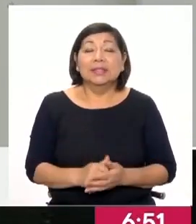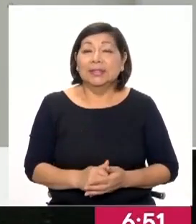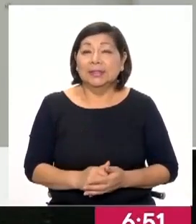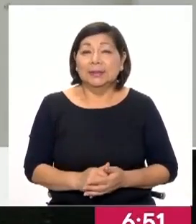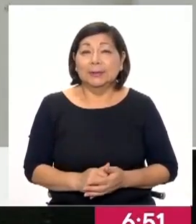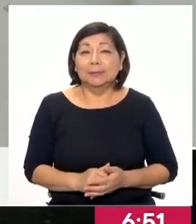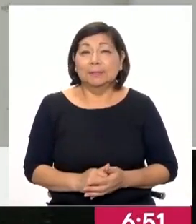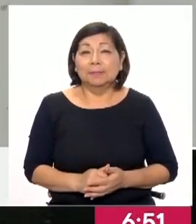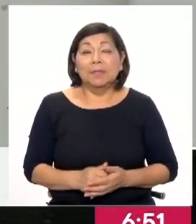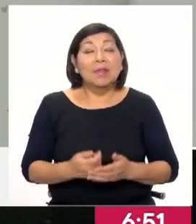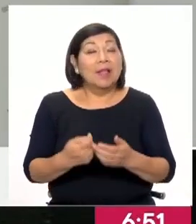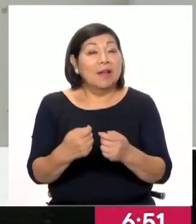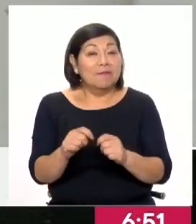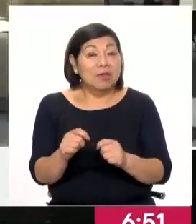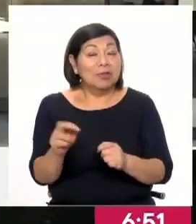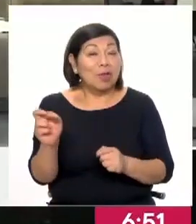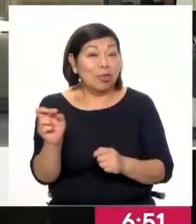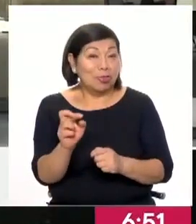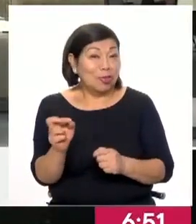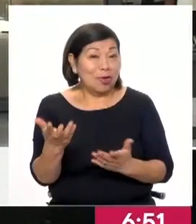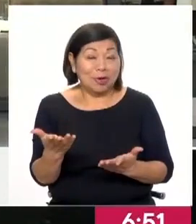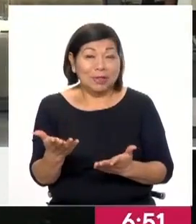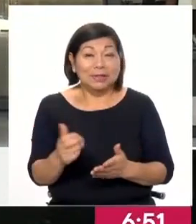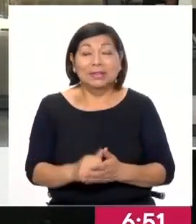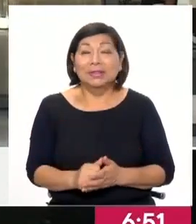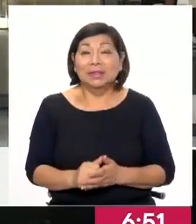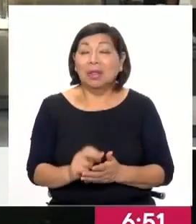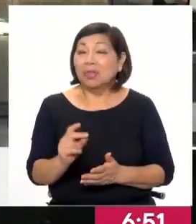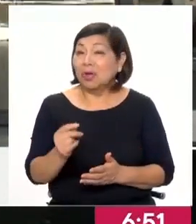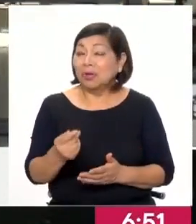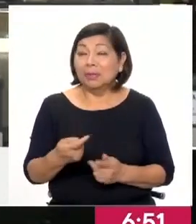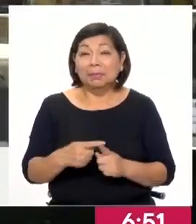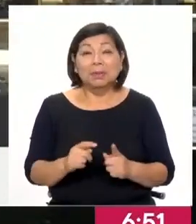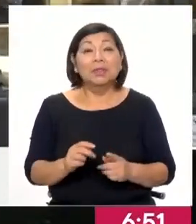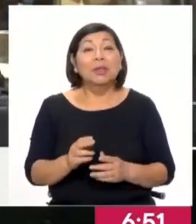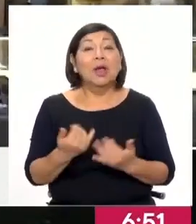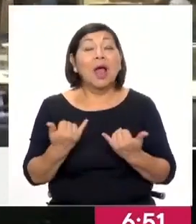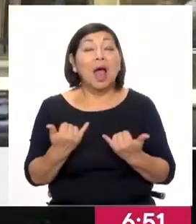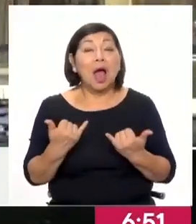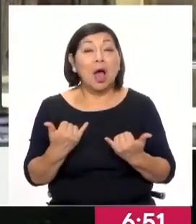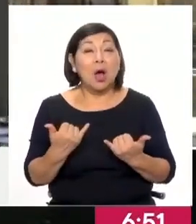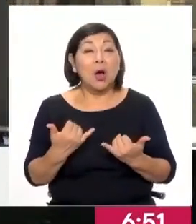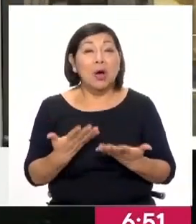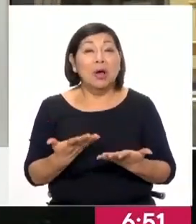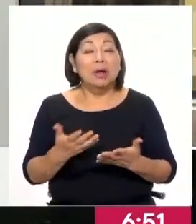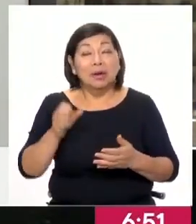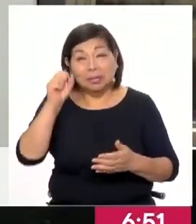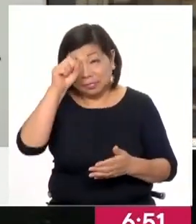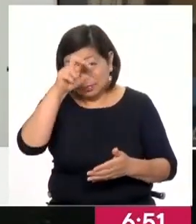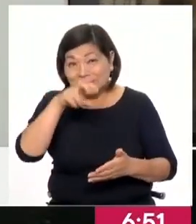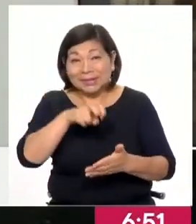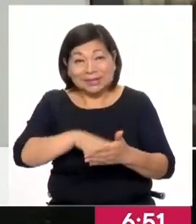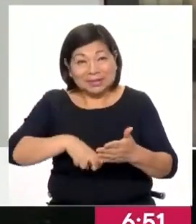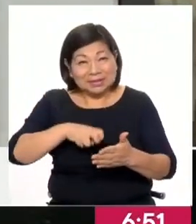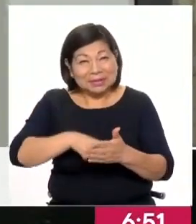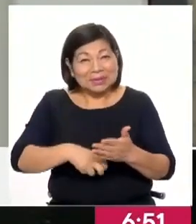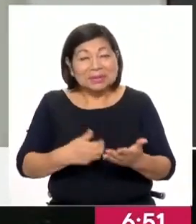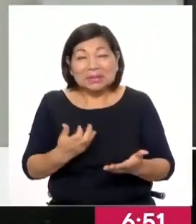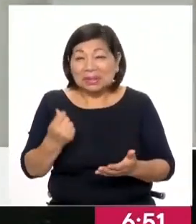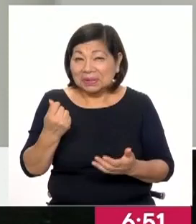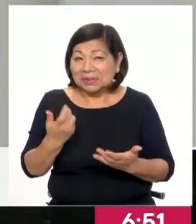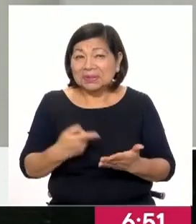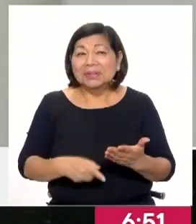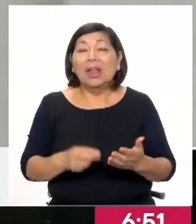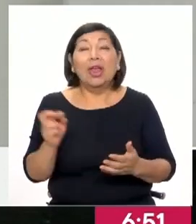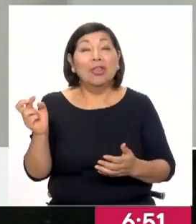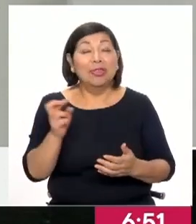es la venta de dólares, ¿no? De empresas no homicidadas, sobre todo, digamos, empresas mineras, ¿no? Las que tienen mayores ganancias en